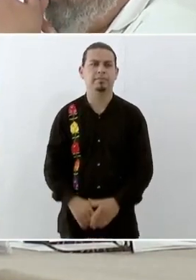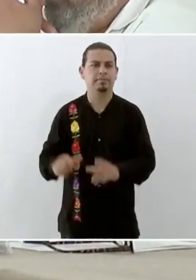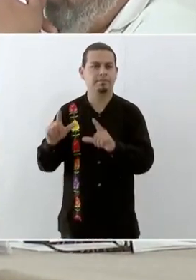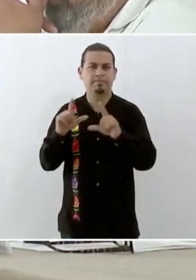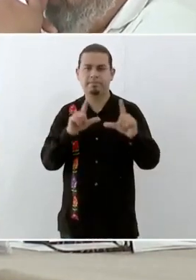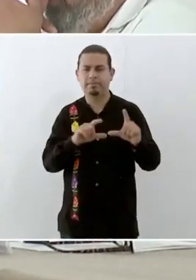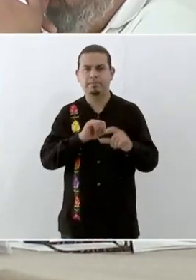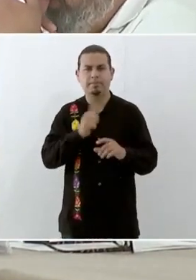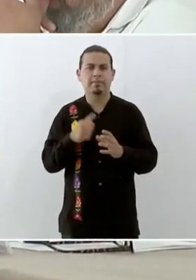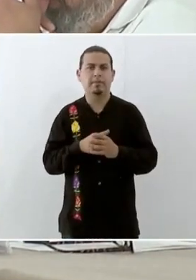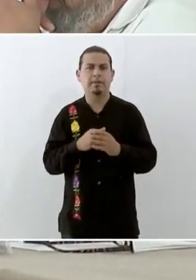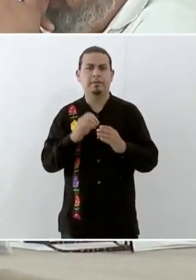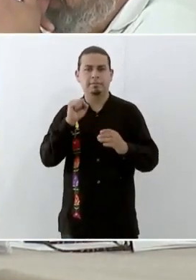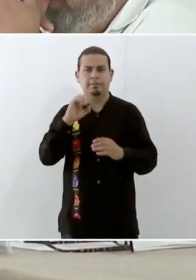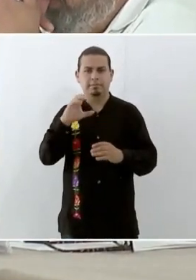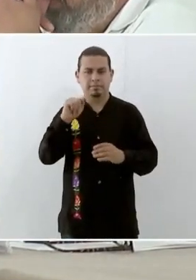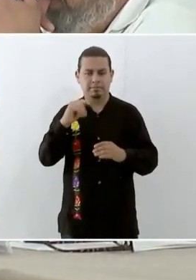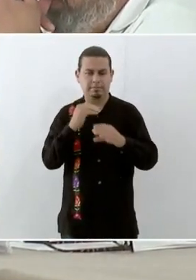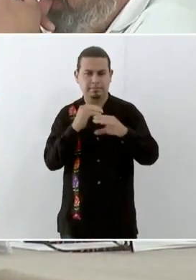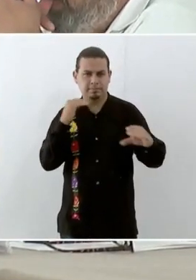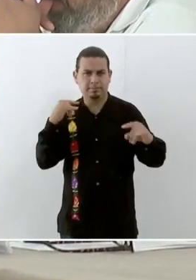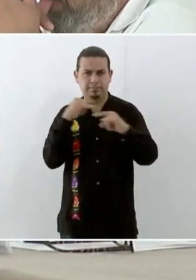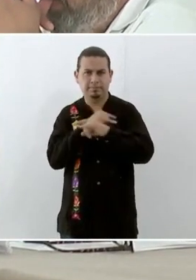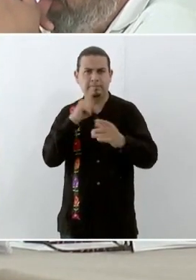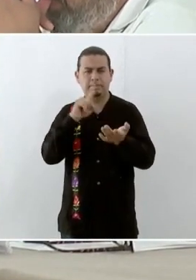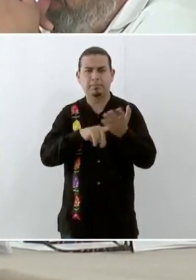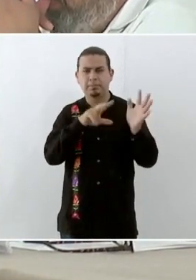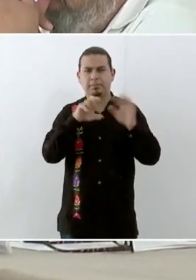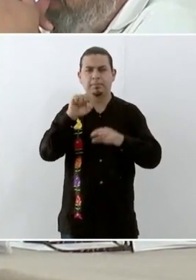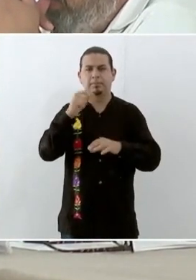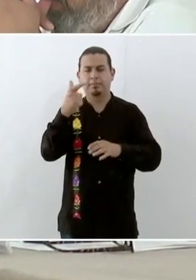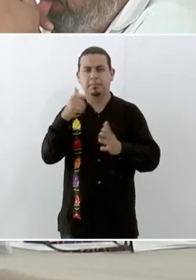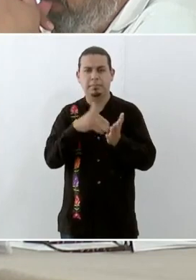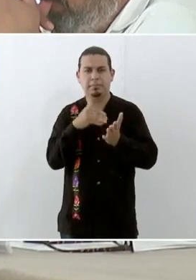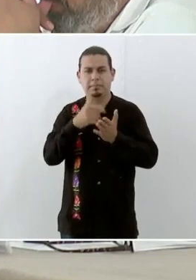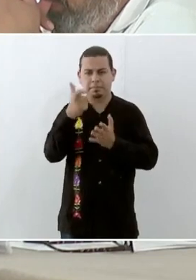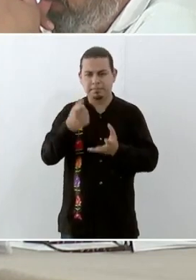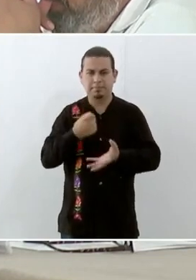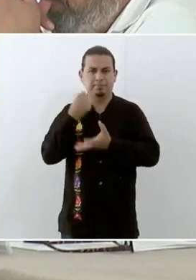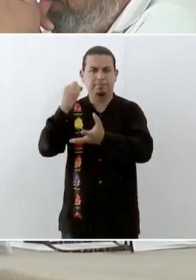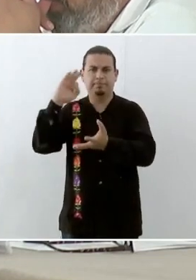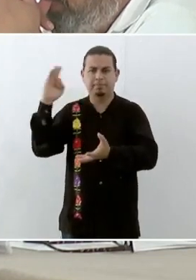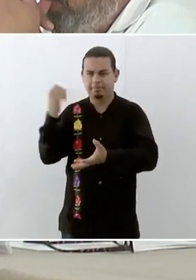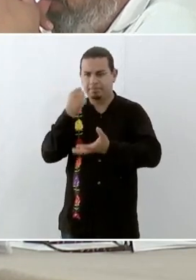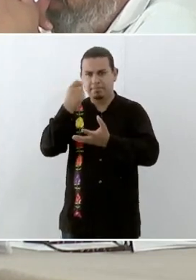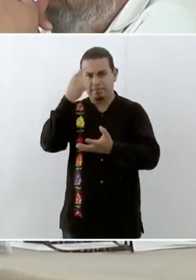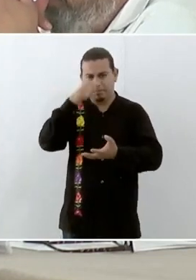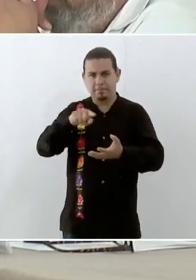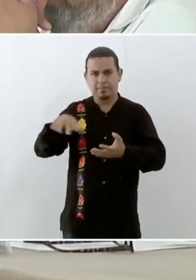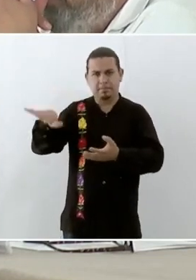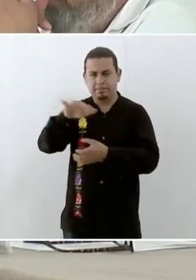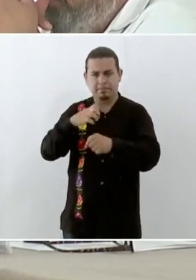puentes es un total de 1887 millones de pesos entre la red federal y la red estatal